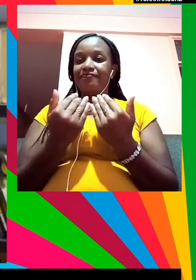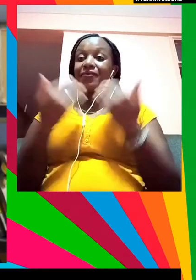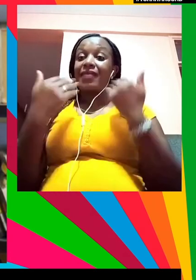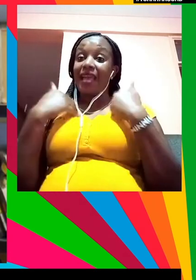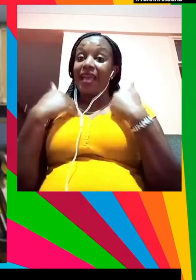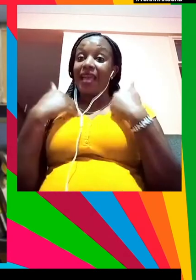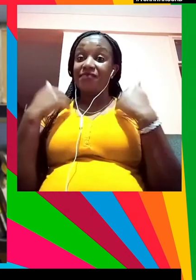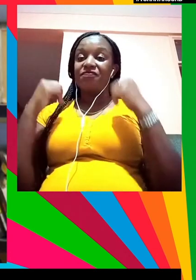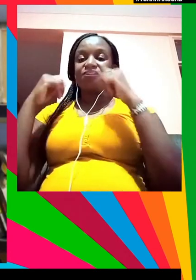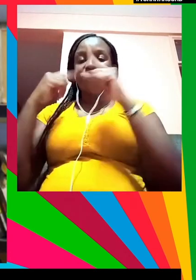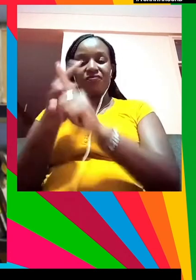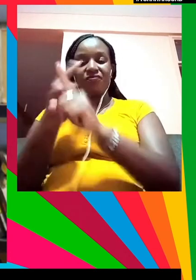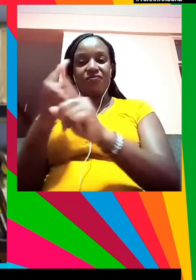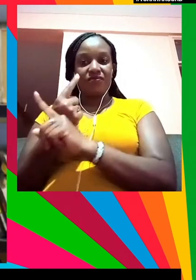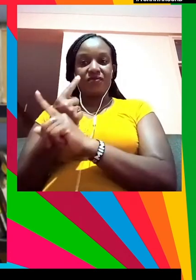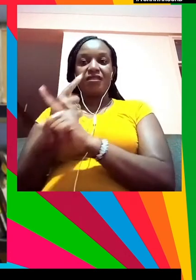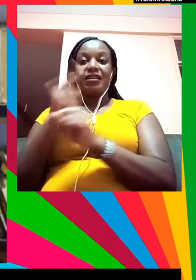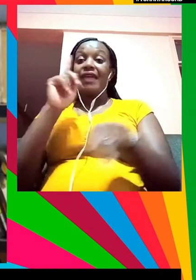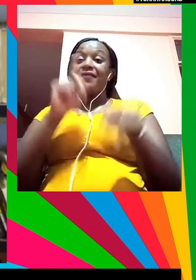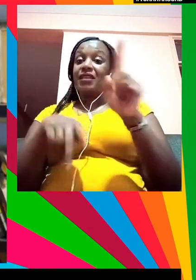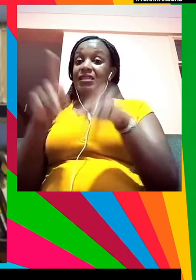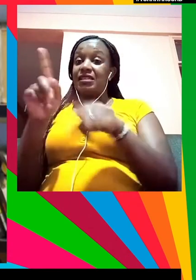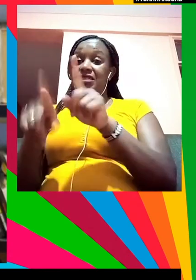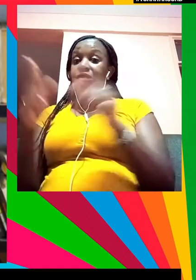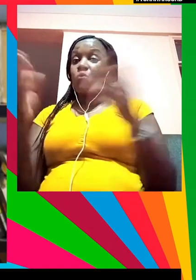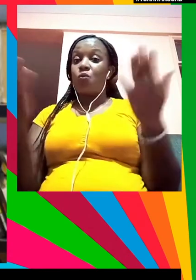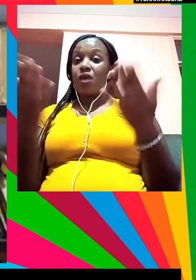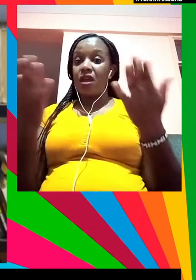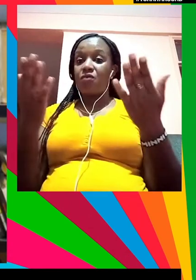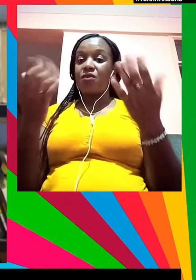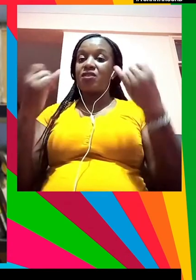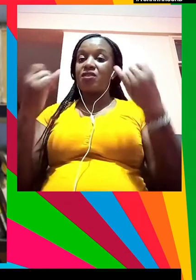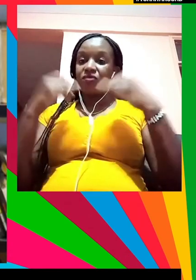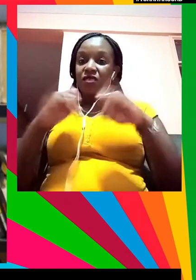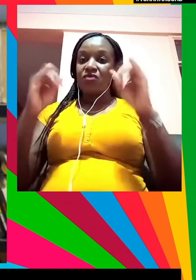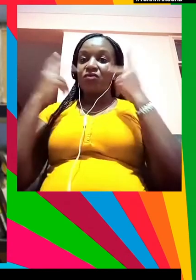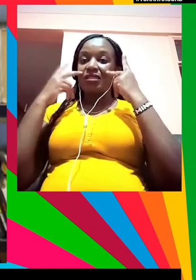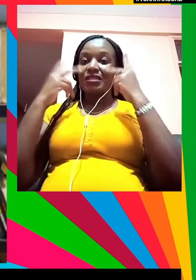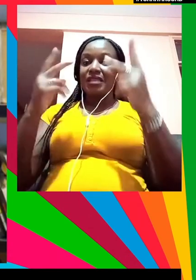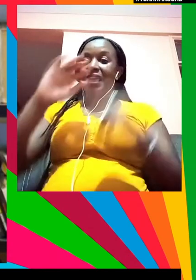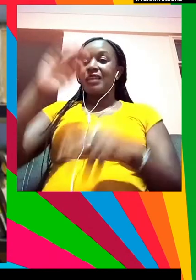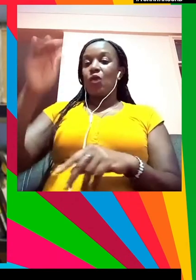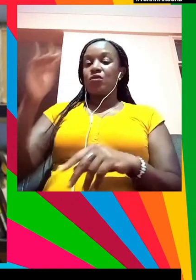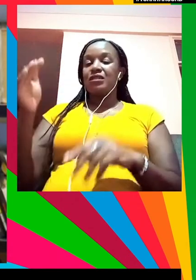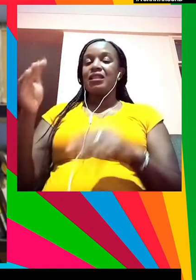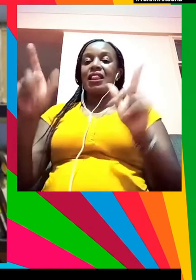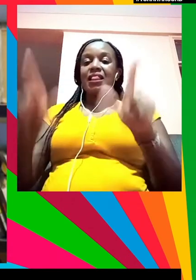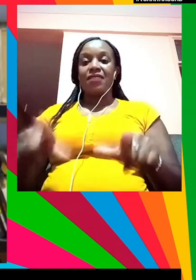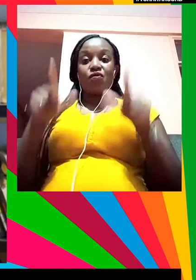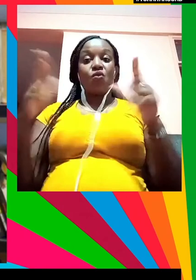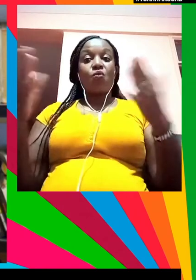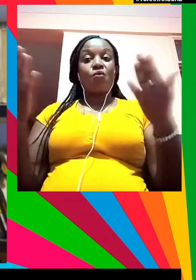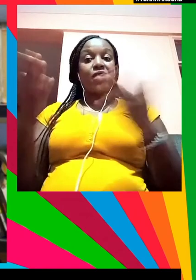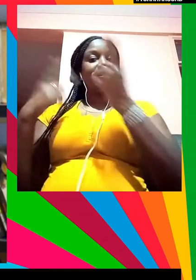teniendo en cuenta el planeta y la biodiversidad donde coexistan ciudades y bosques, donde los pueblos